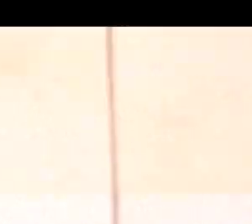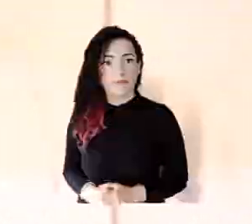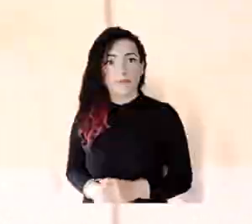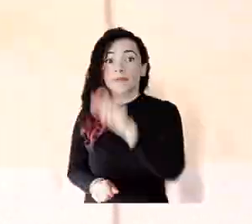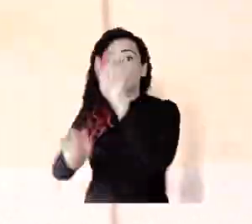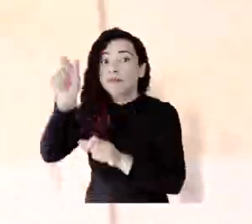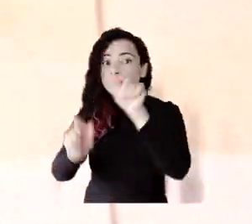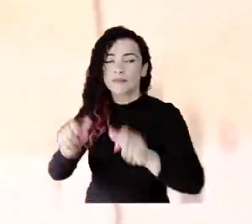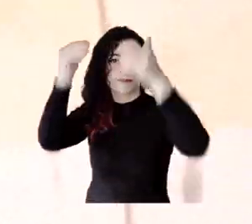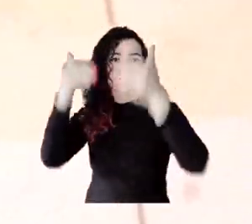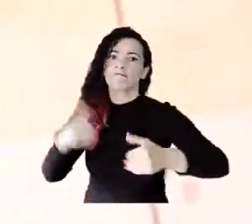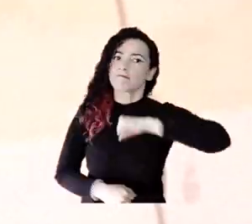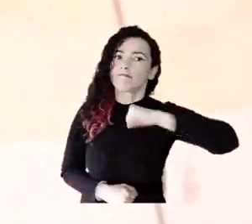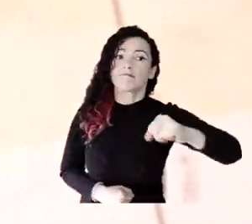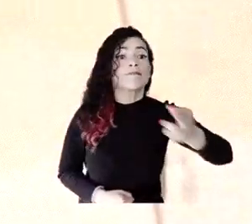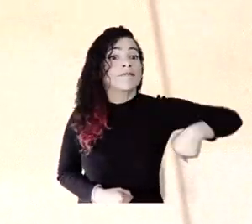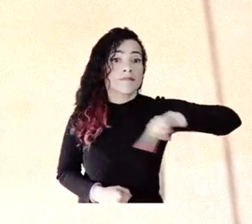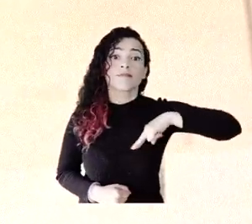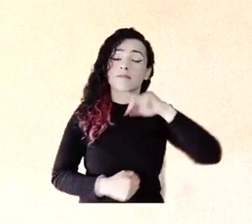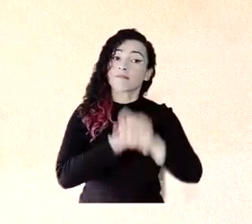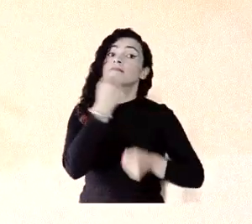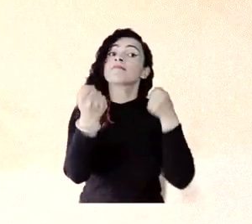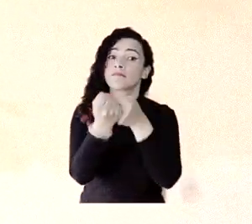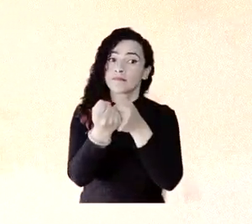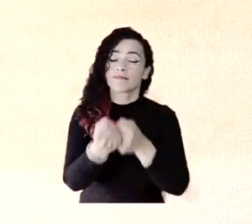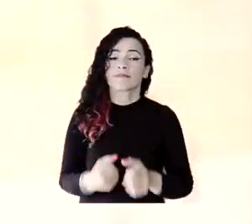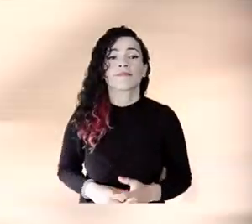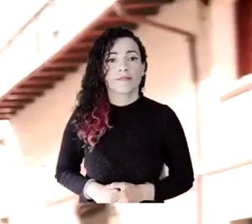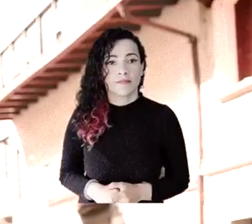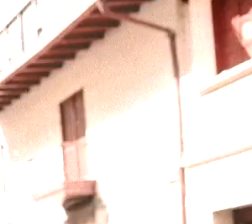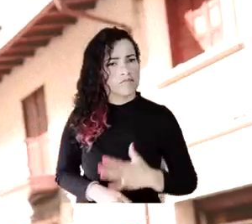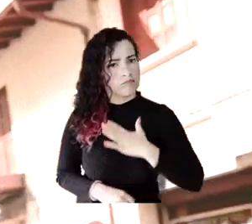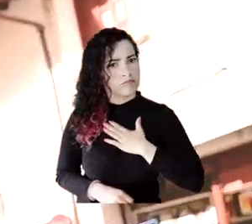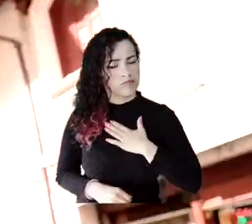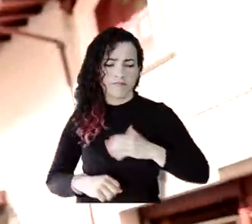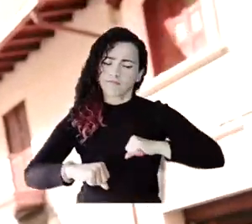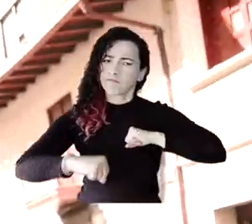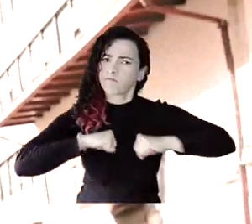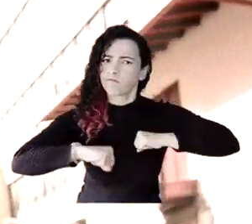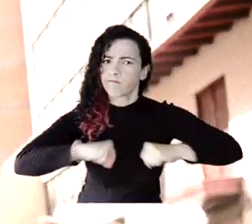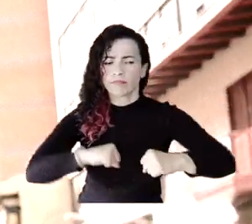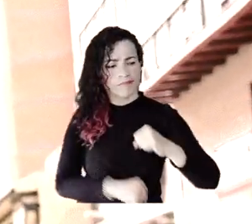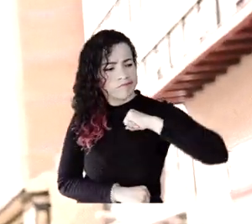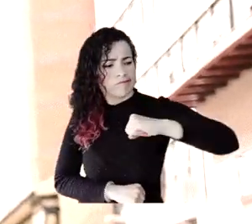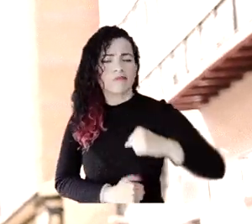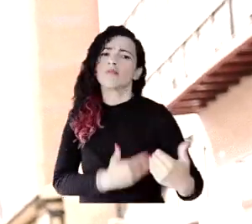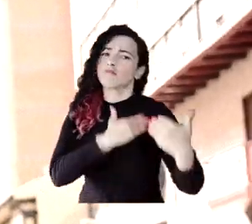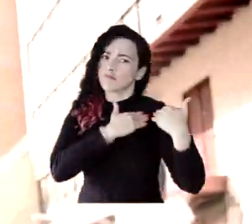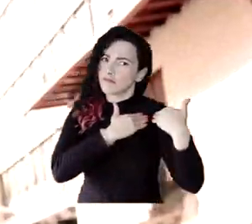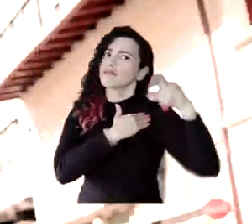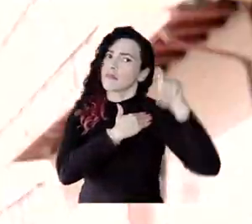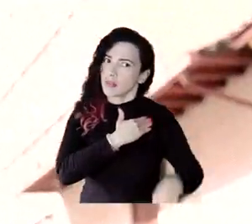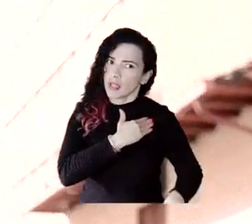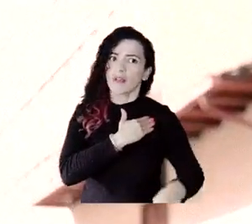Conoce los apoyos a que tiene derechos como personas con discapacidad para ejercer tus derechos y obligaciones